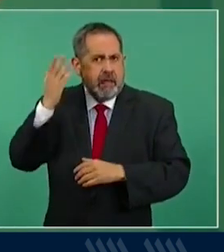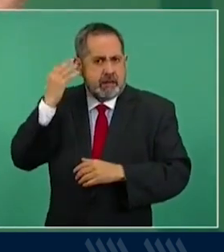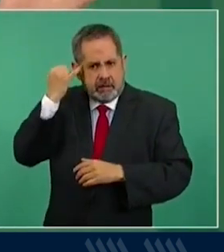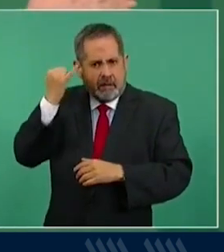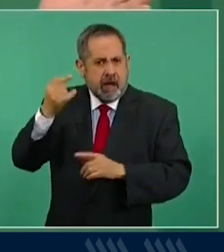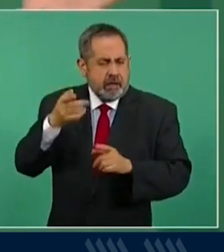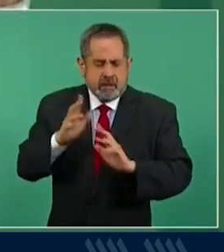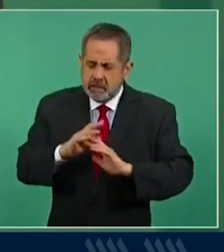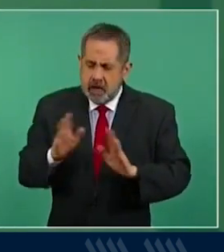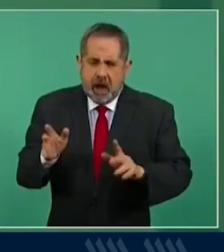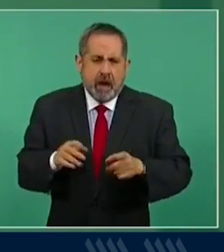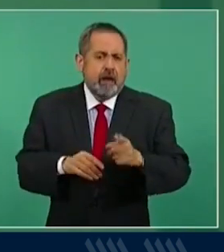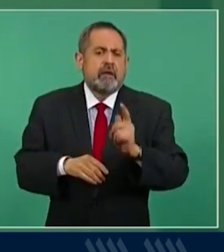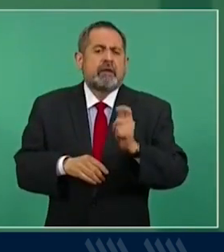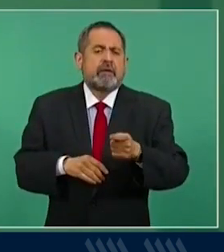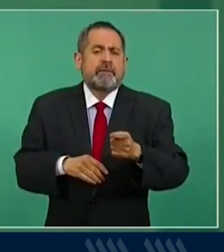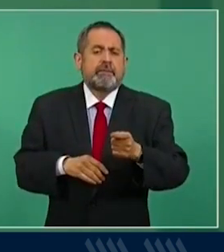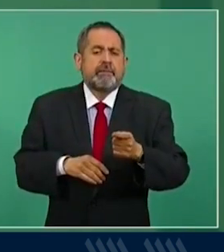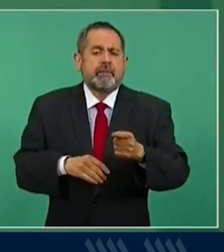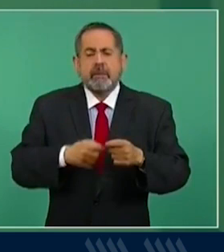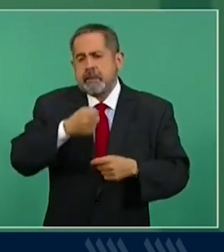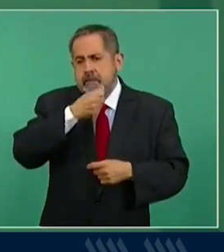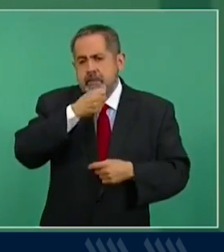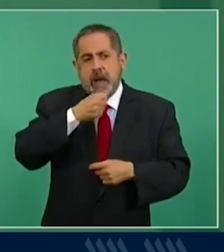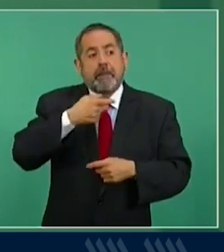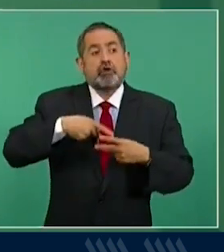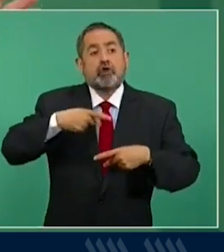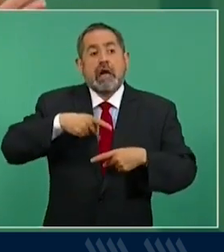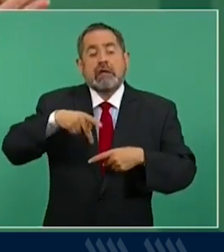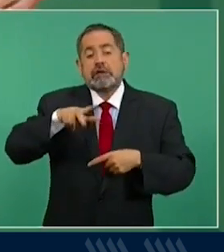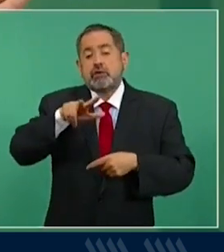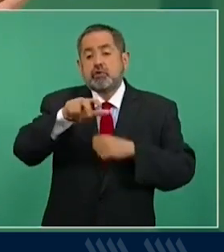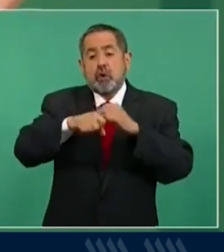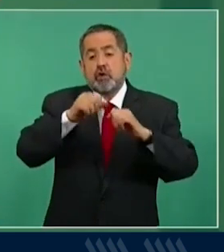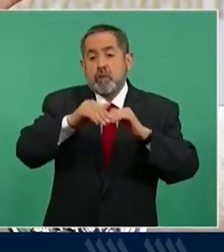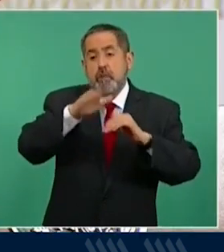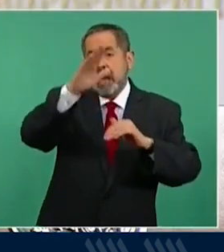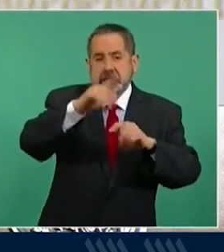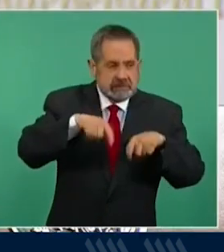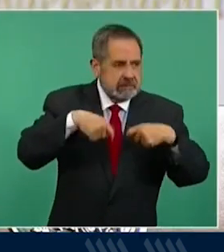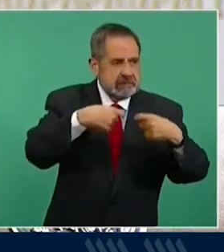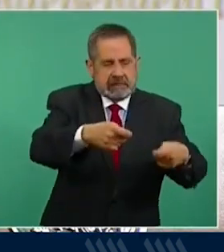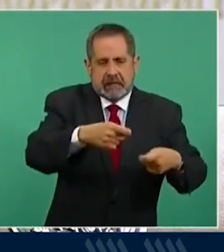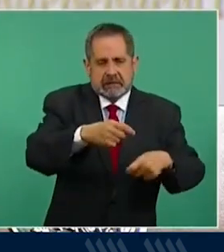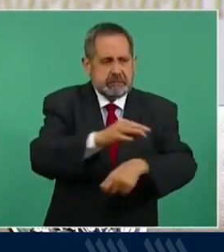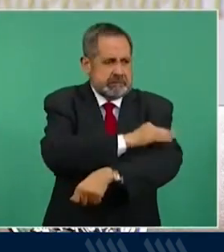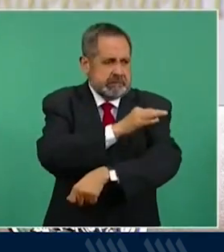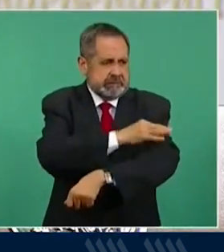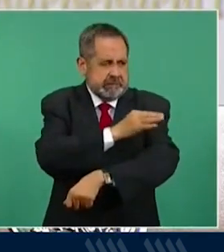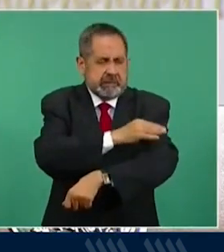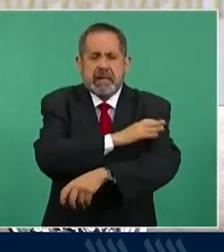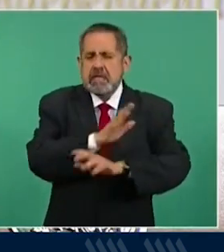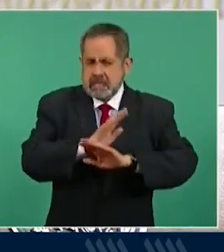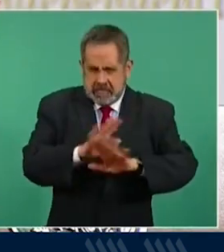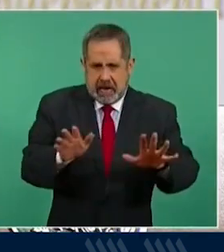a mayores de 18. Sin embargo, hay